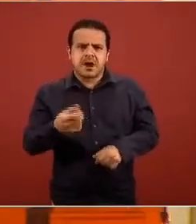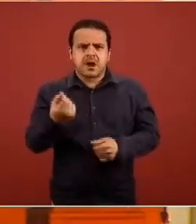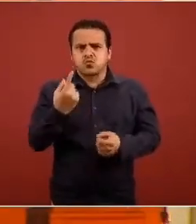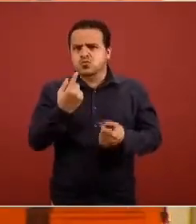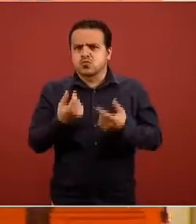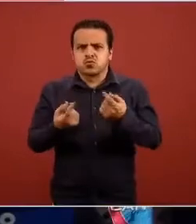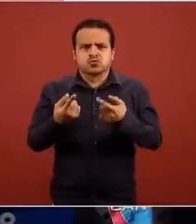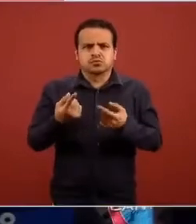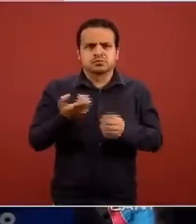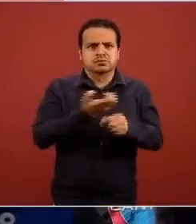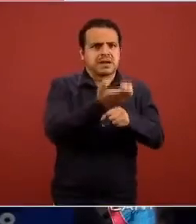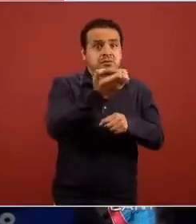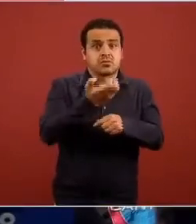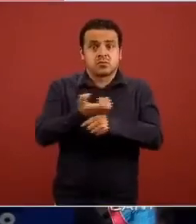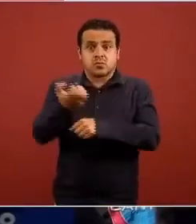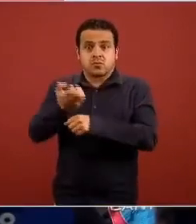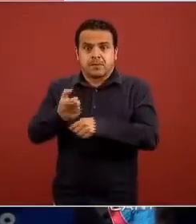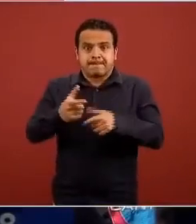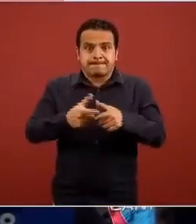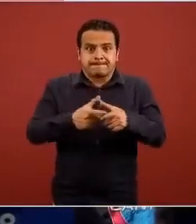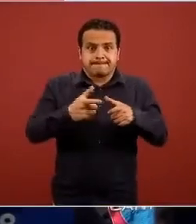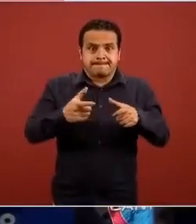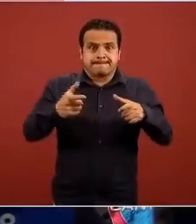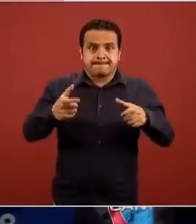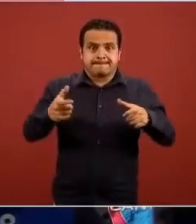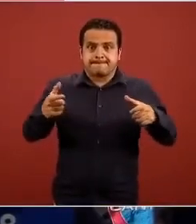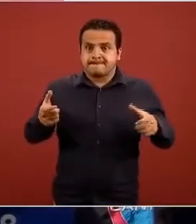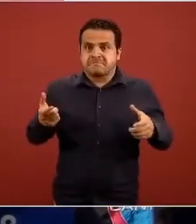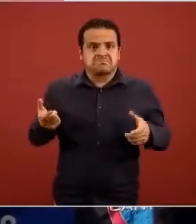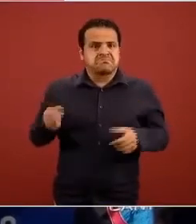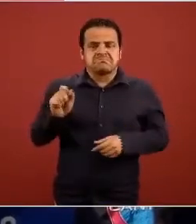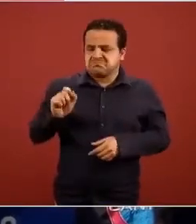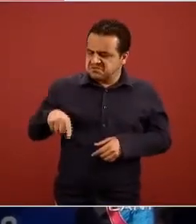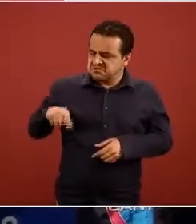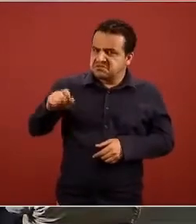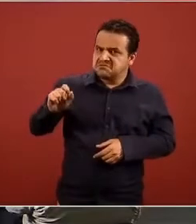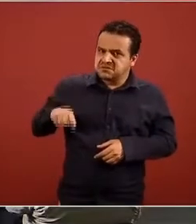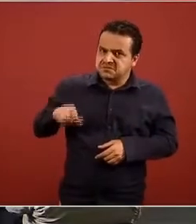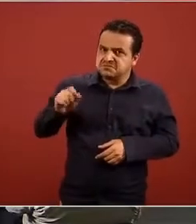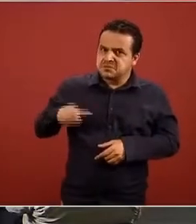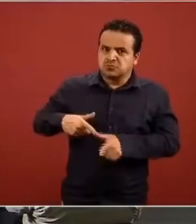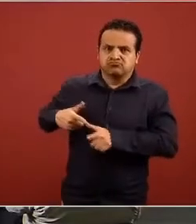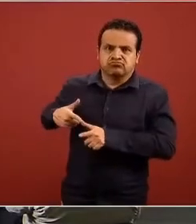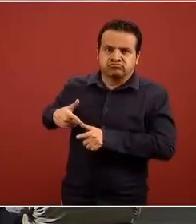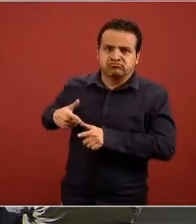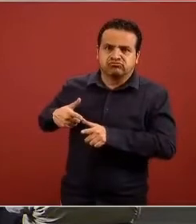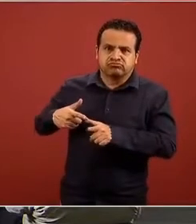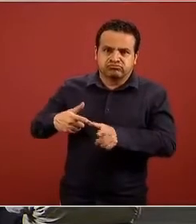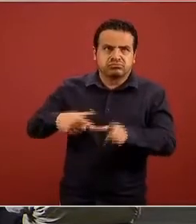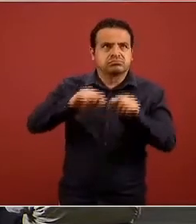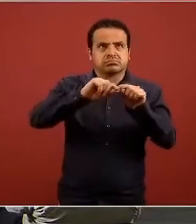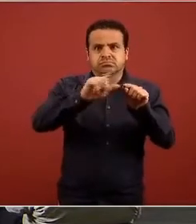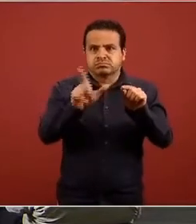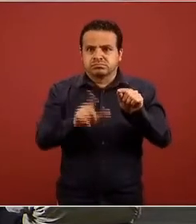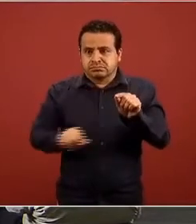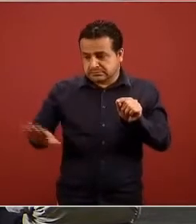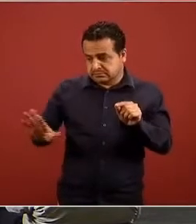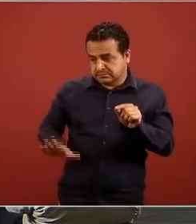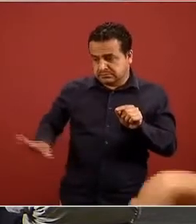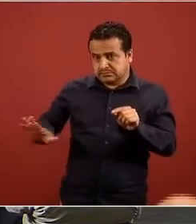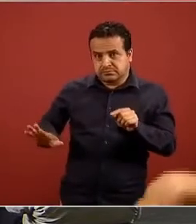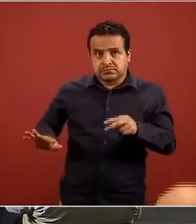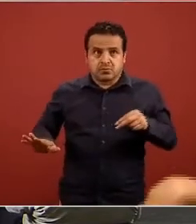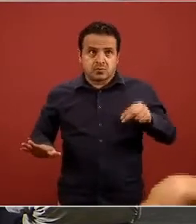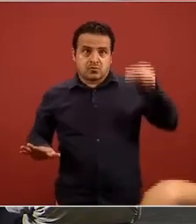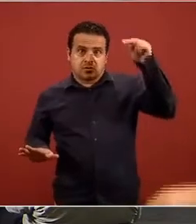semana hemos visto que han tenido esta característica estados de la península estados del noroeste del país y estados en el